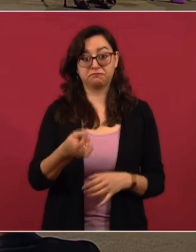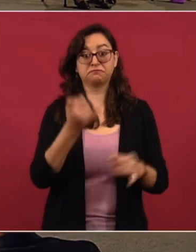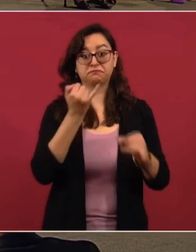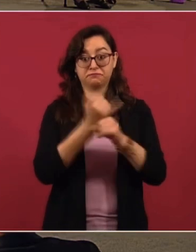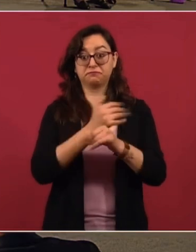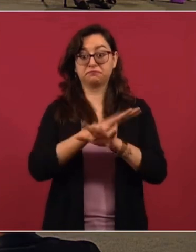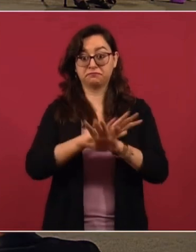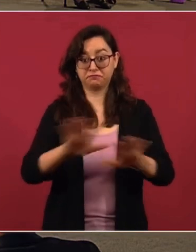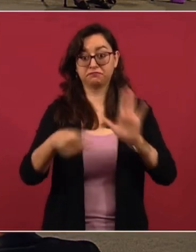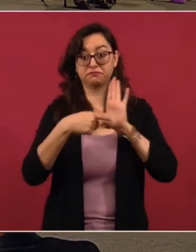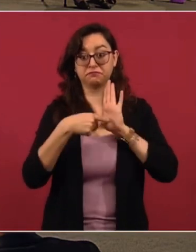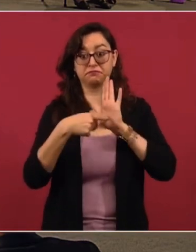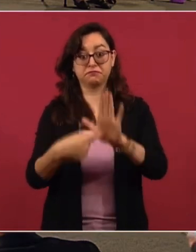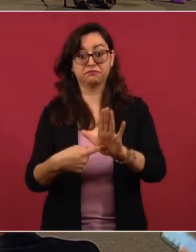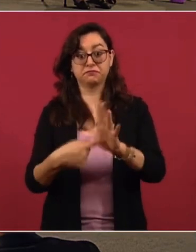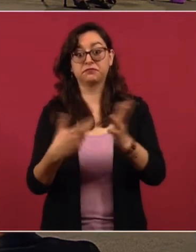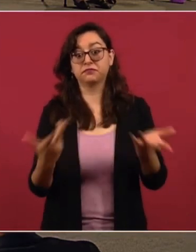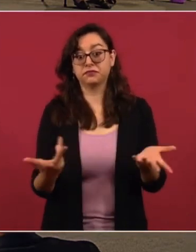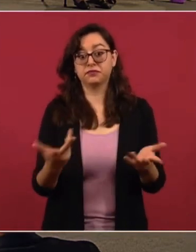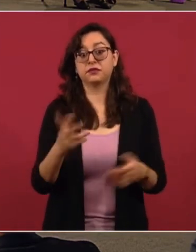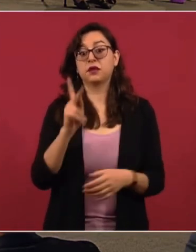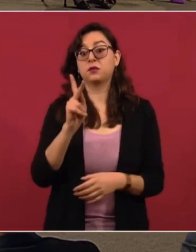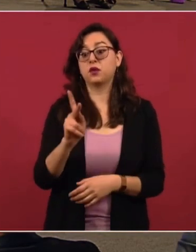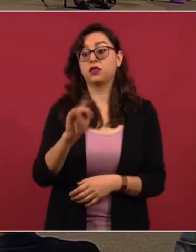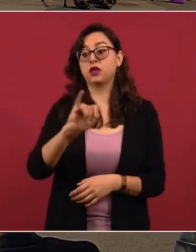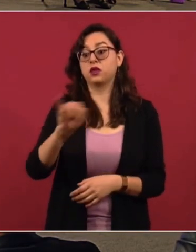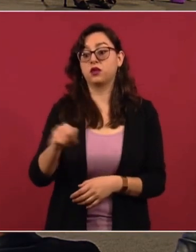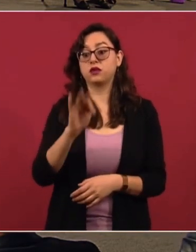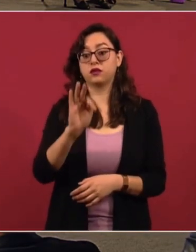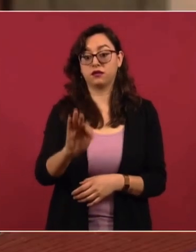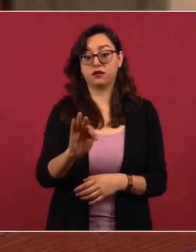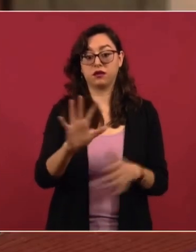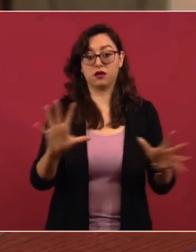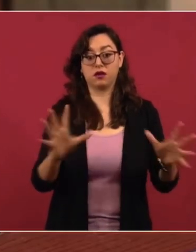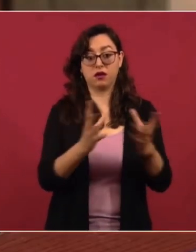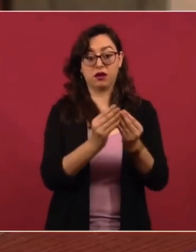Poder Judicial de la Federación, Fideicomiso, 15 millones.